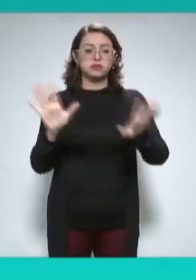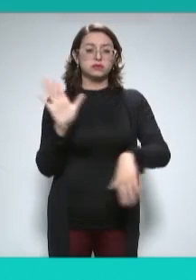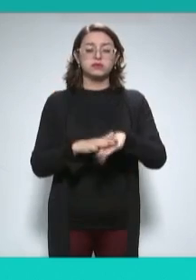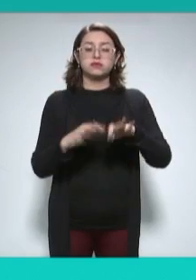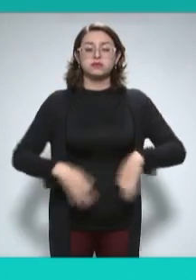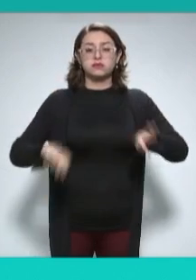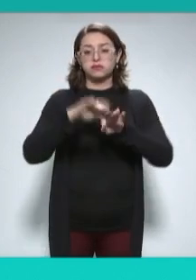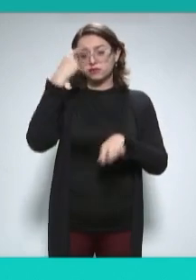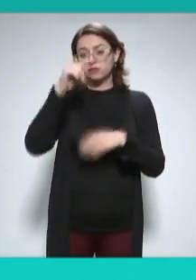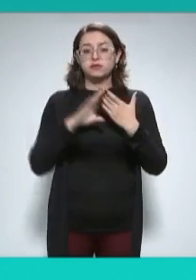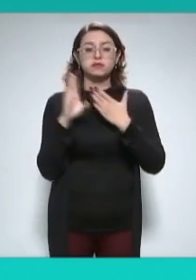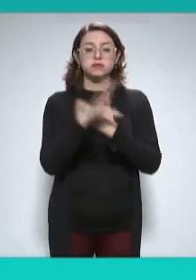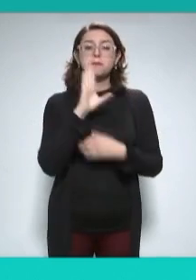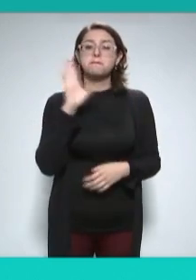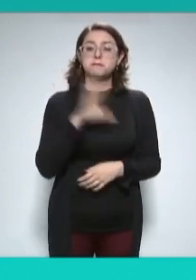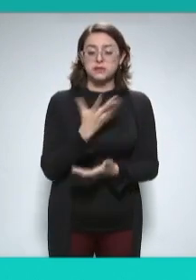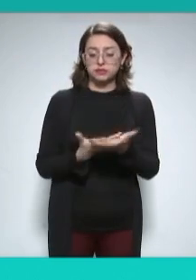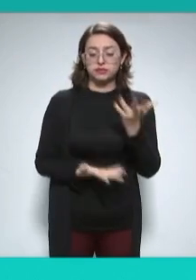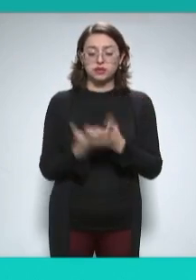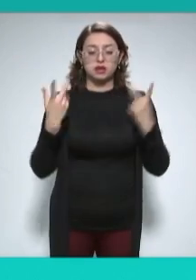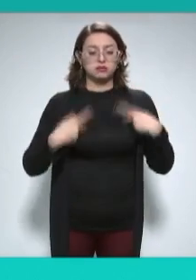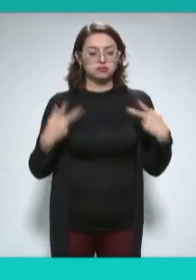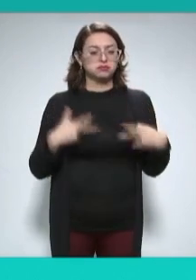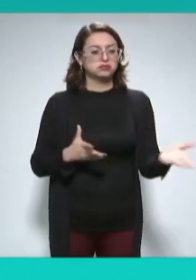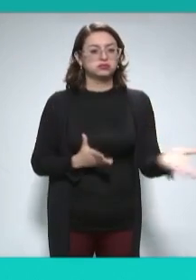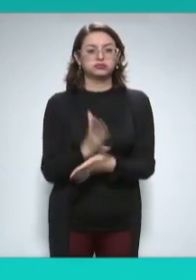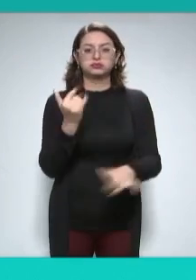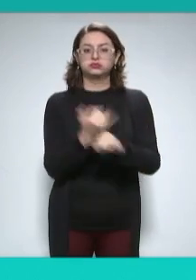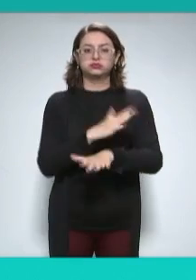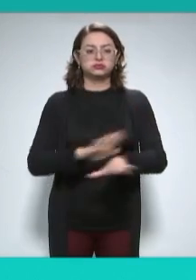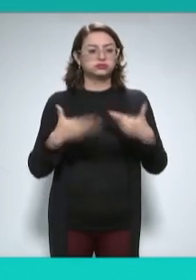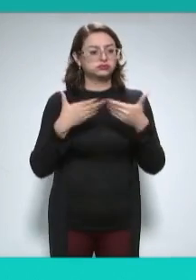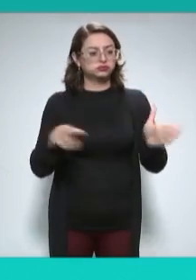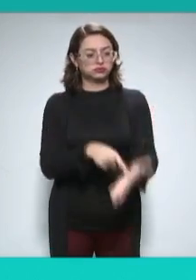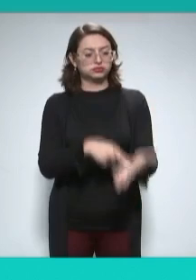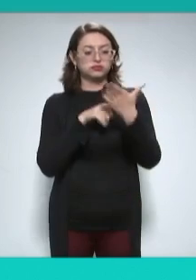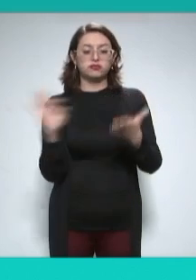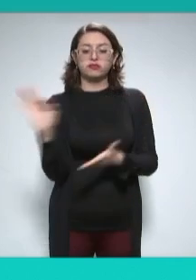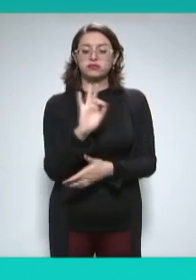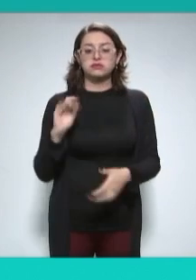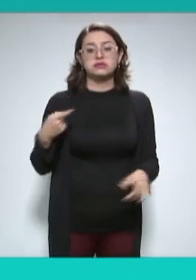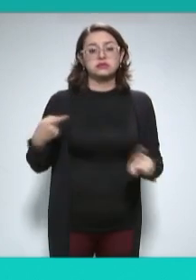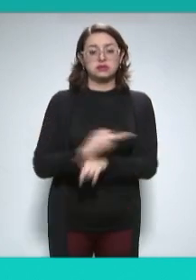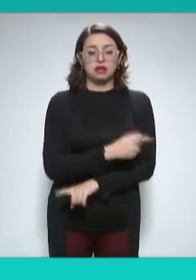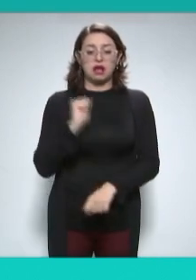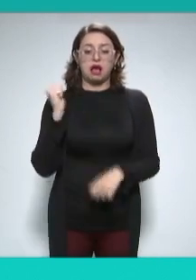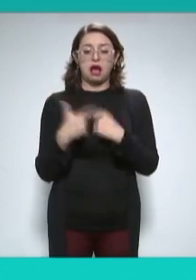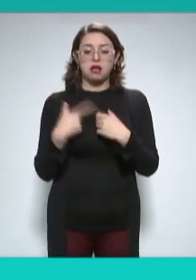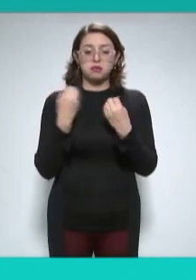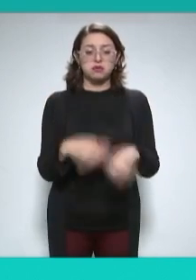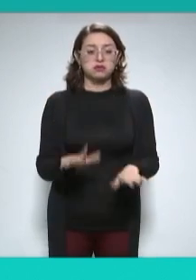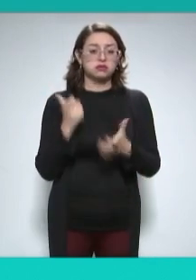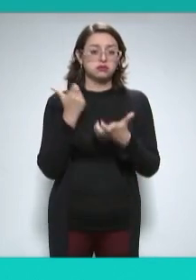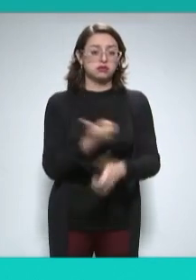contra las malas prácticas. Que las personas tengan acceso a la información pública para prevenir posibles desvíos de fondos o mala